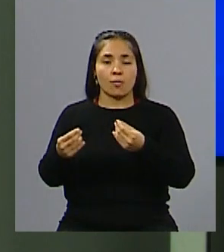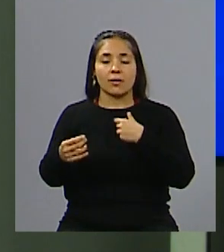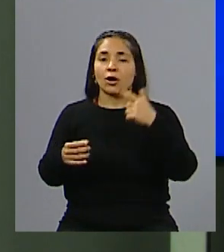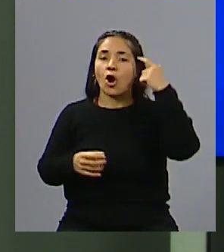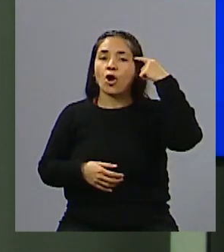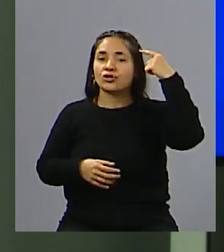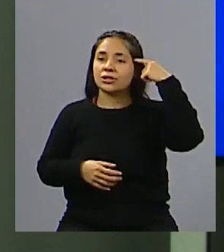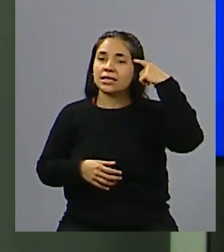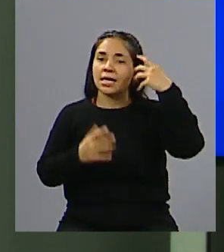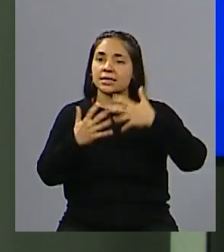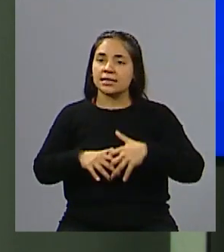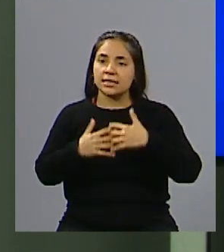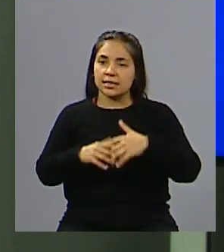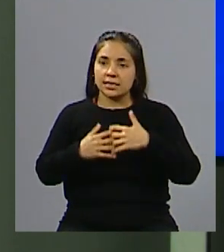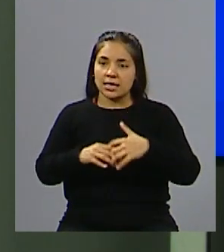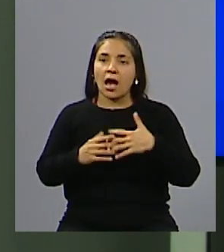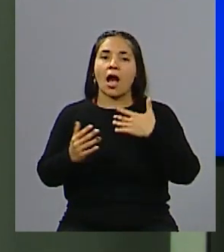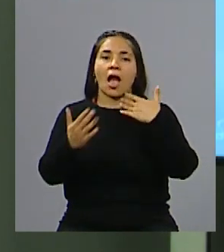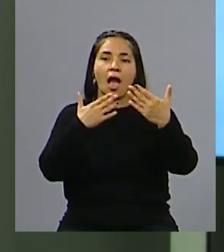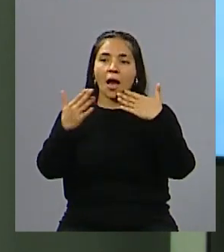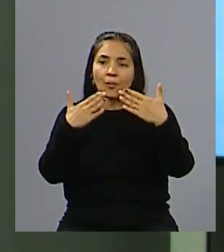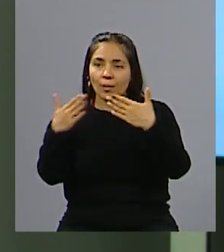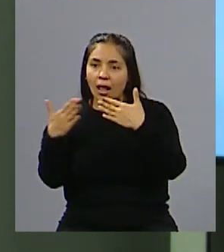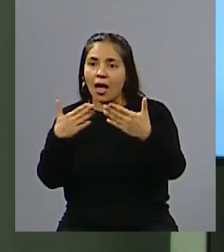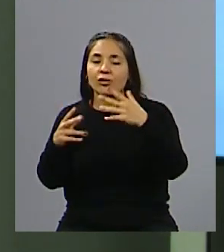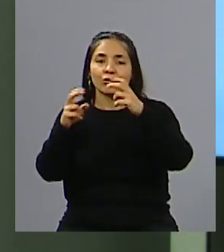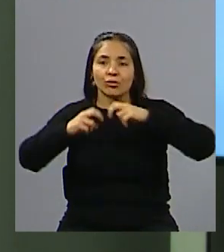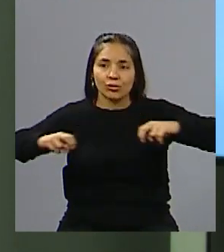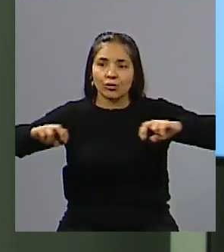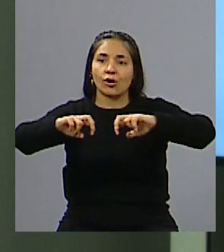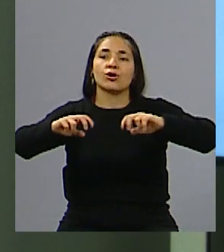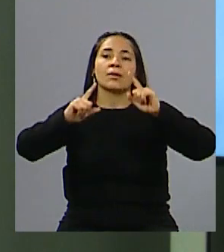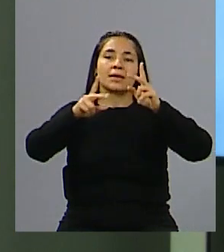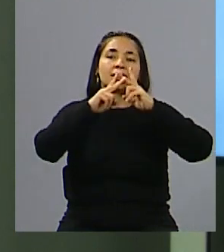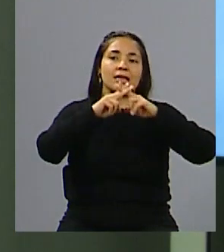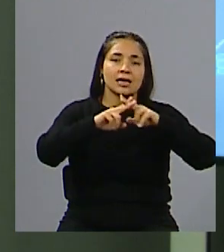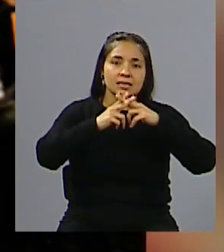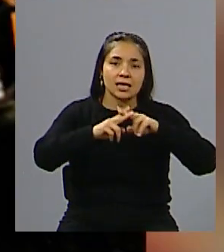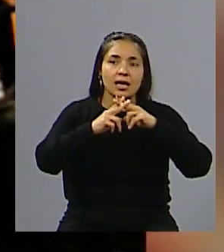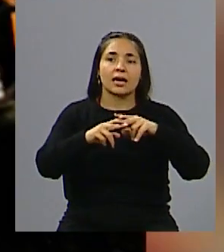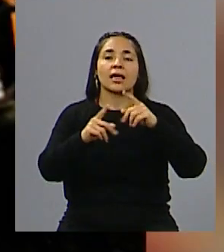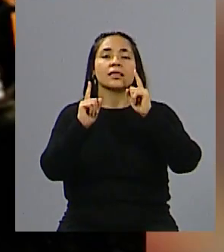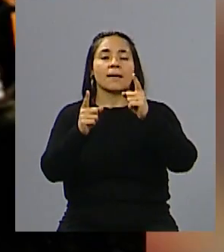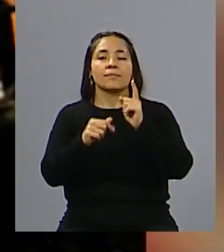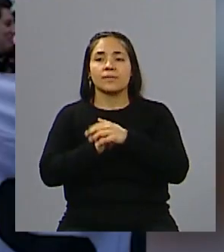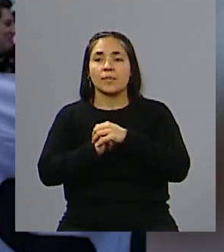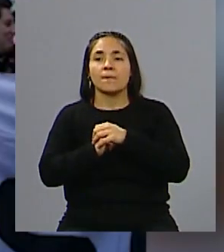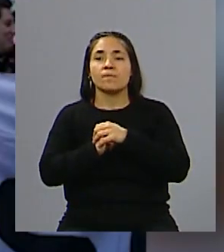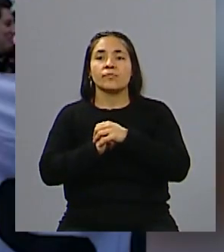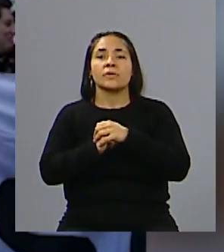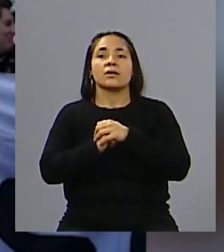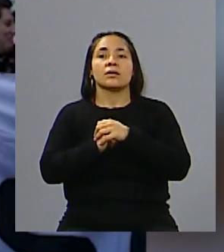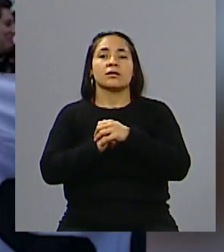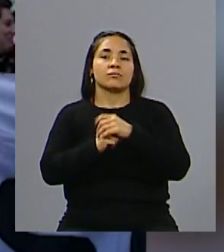conciencia, ¿no? Desde charlas, también talleres, abordamos a través de distintas